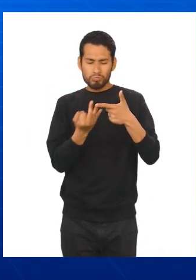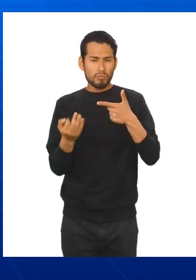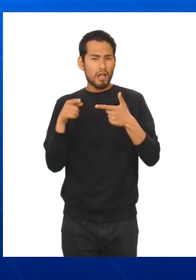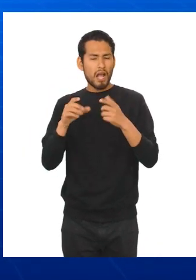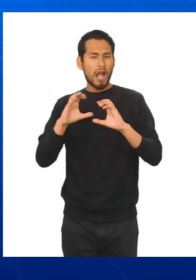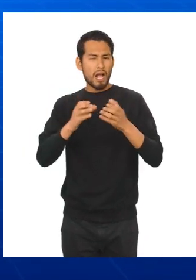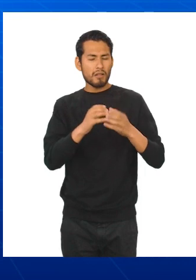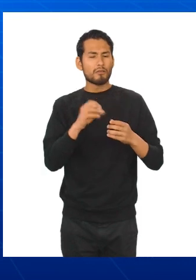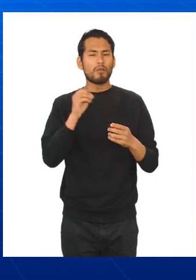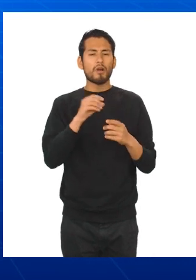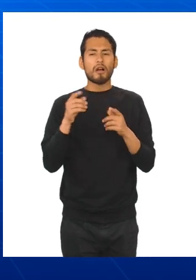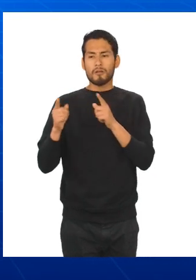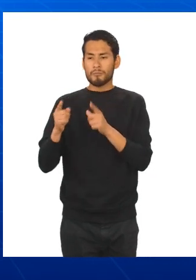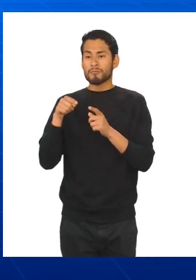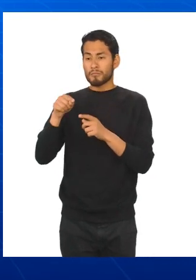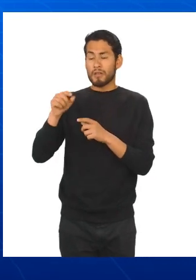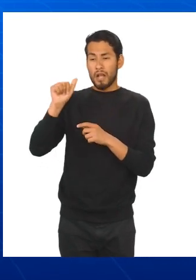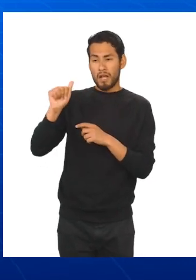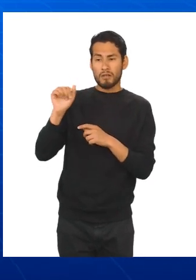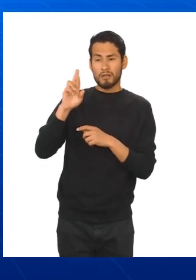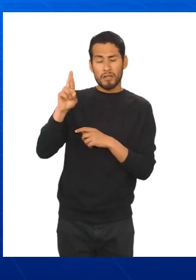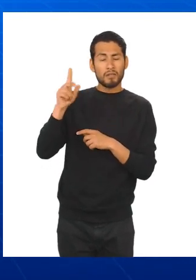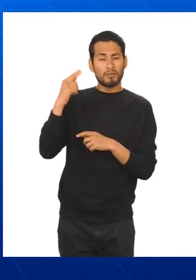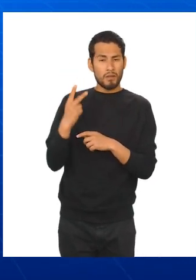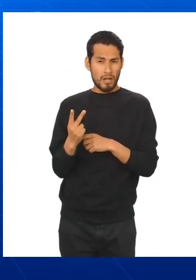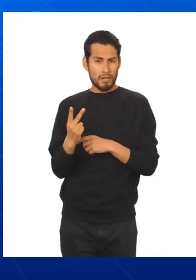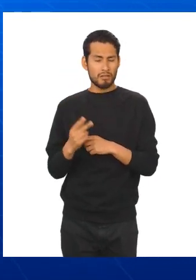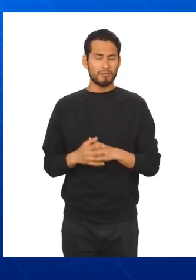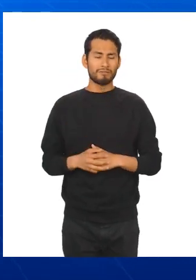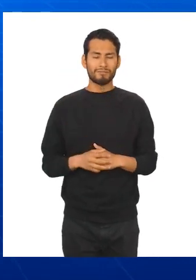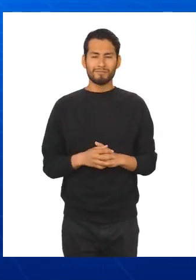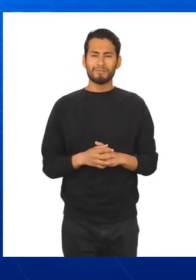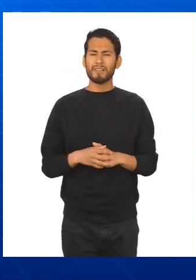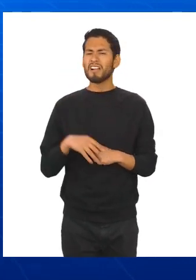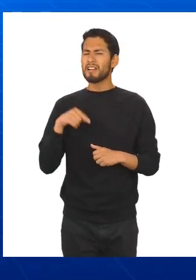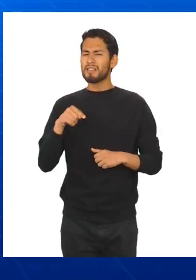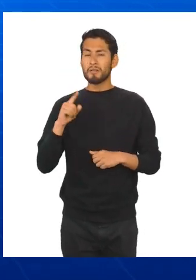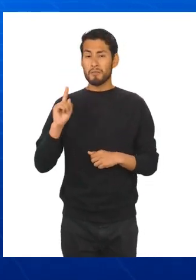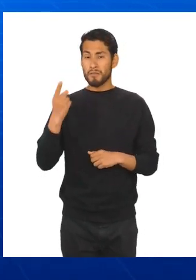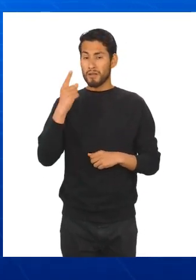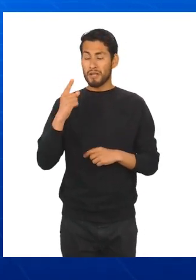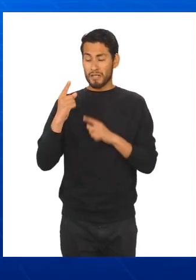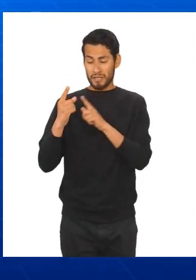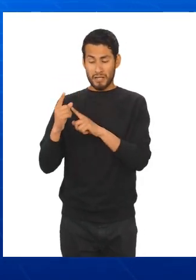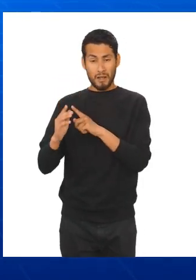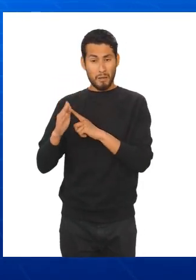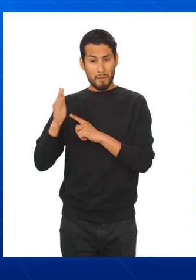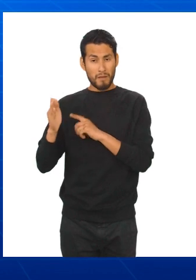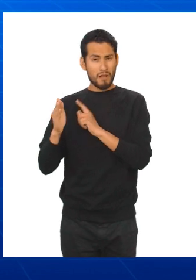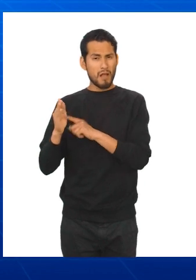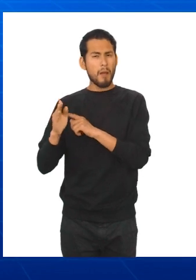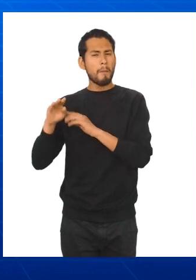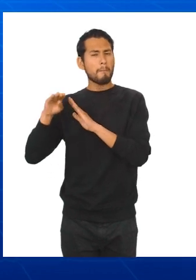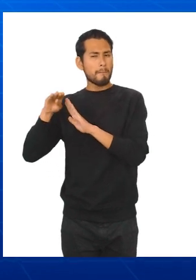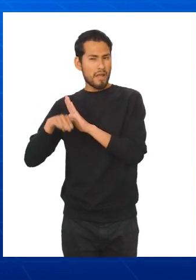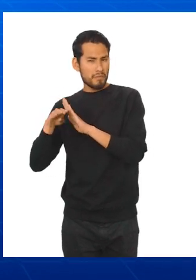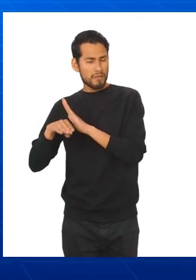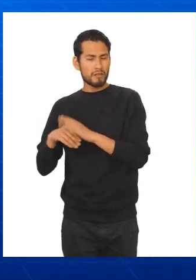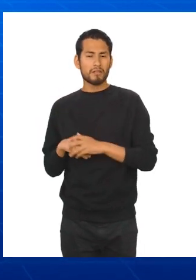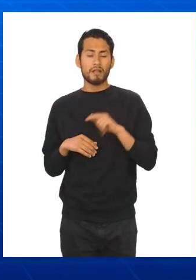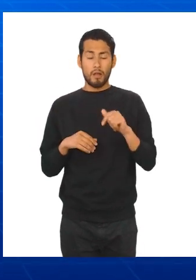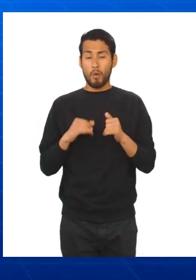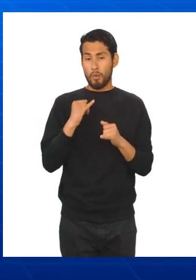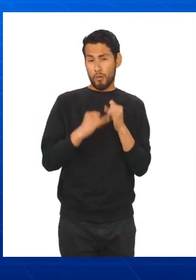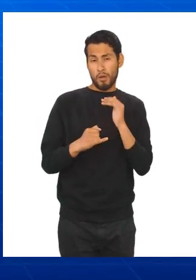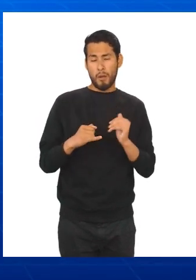a rango entre número de clases. El primer intervalo debe de contener el menor de los datos y el último